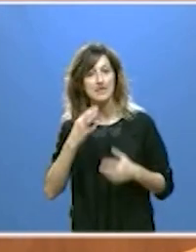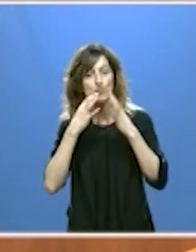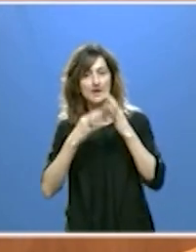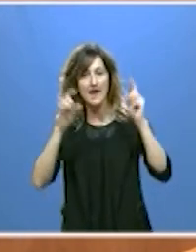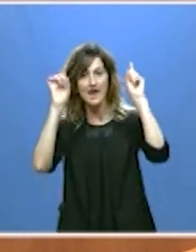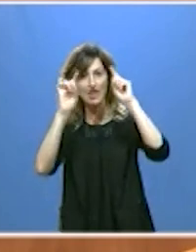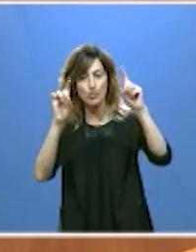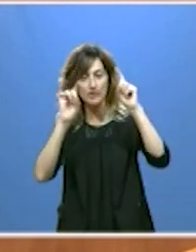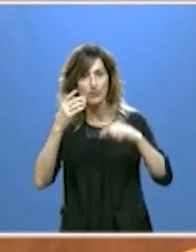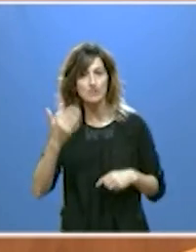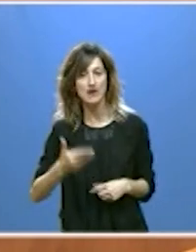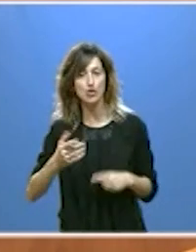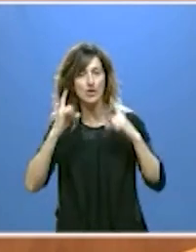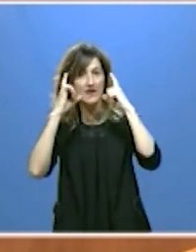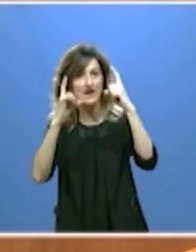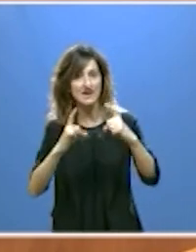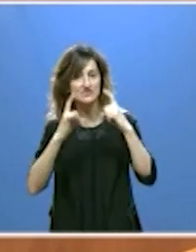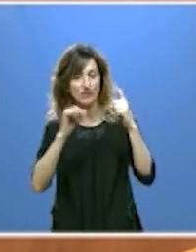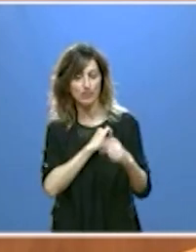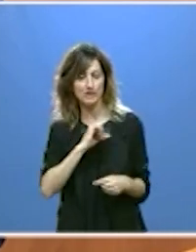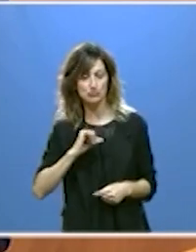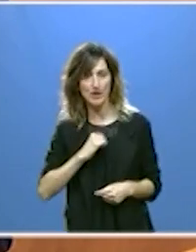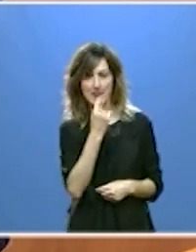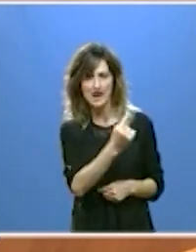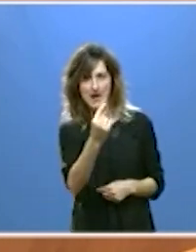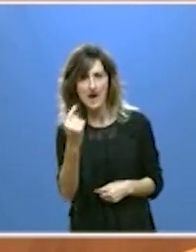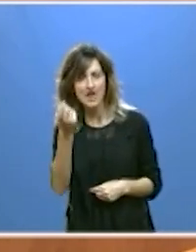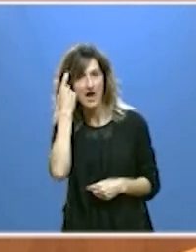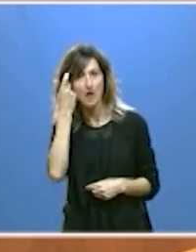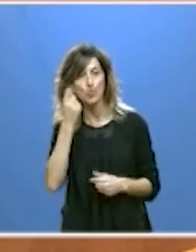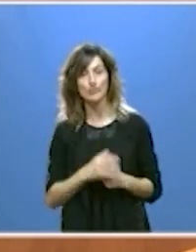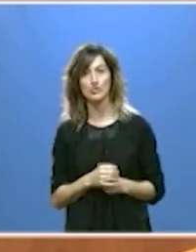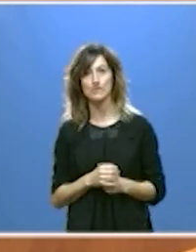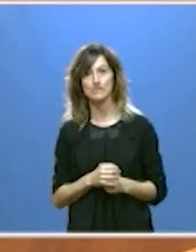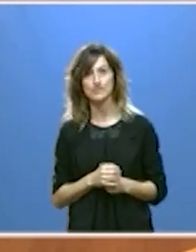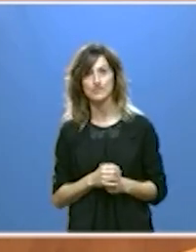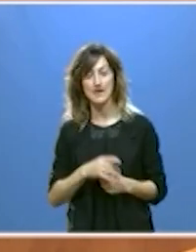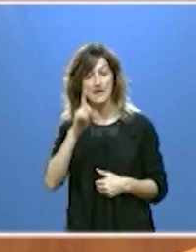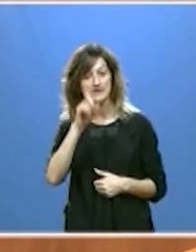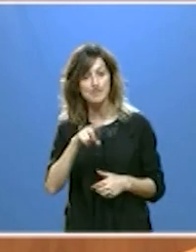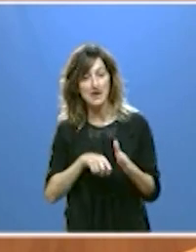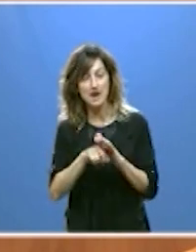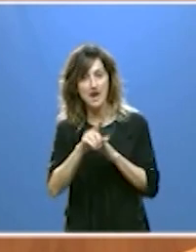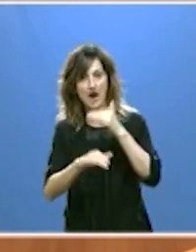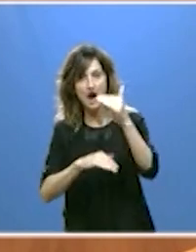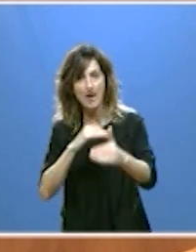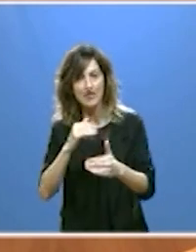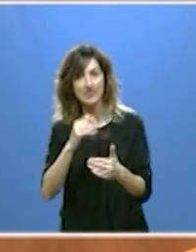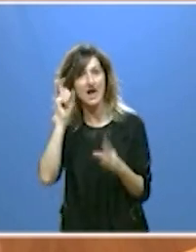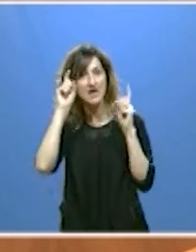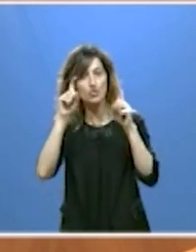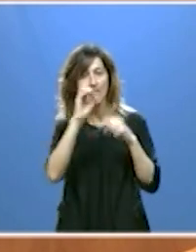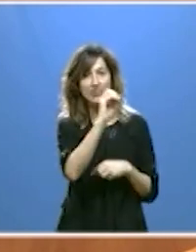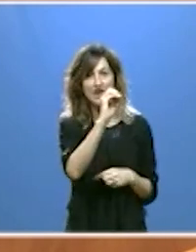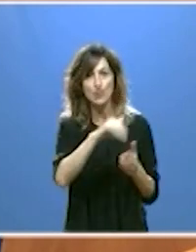educación que valora el esfuerzo personal de cada alumno, pero también continuamos avanzando haciendo gratuita la educación